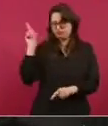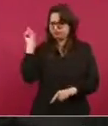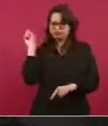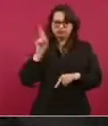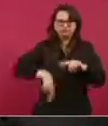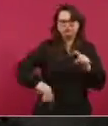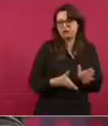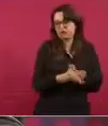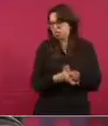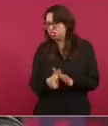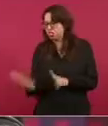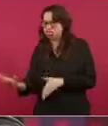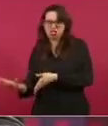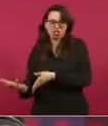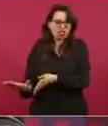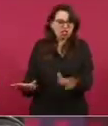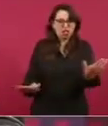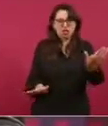los cenotes.